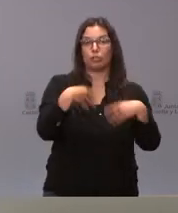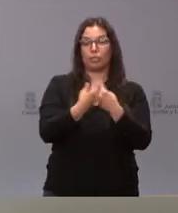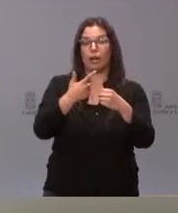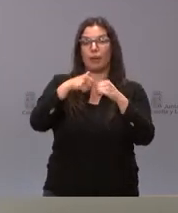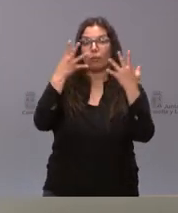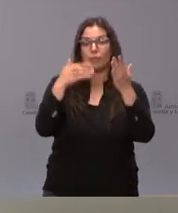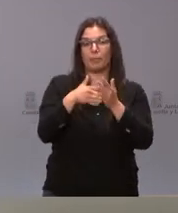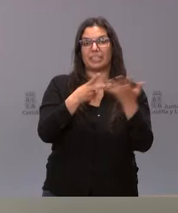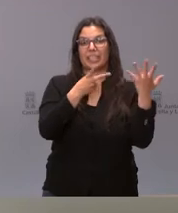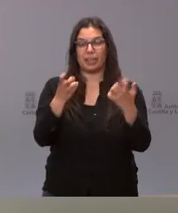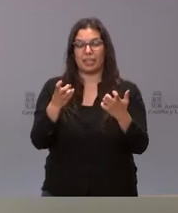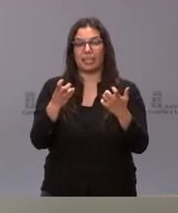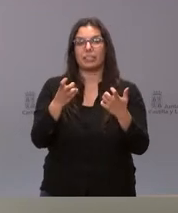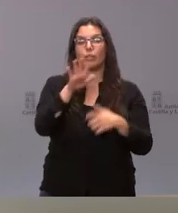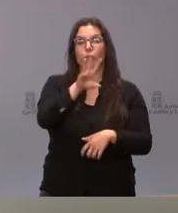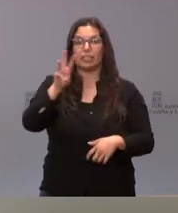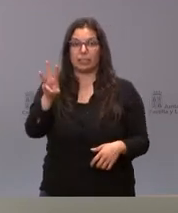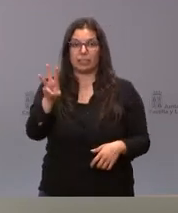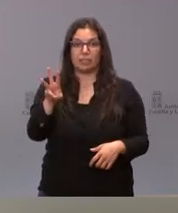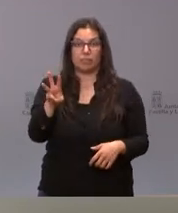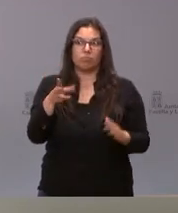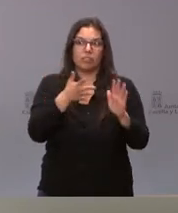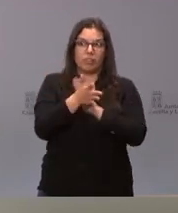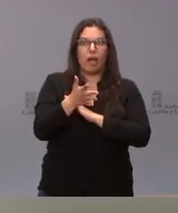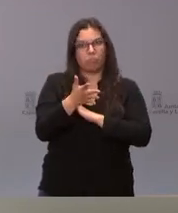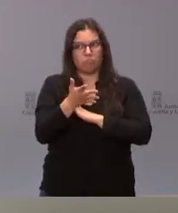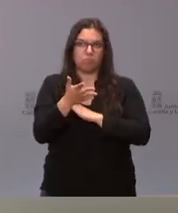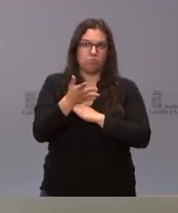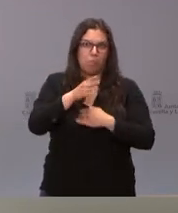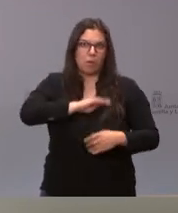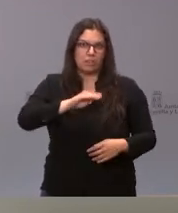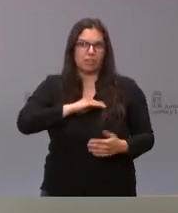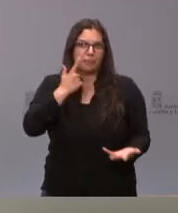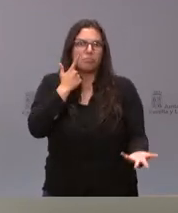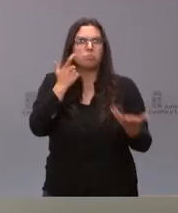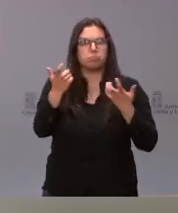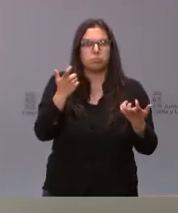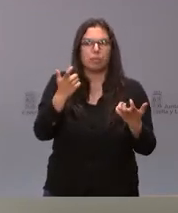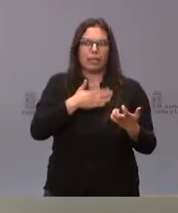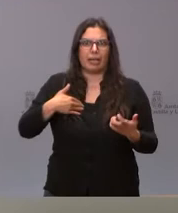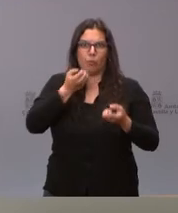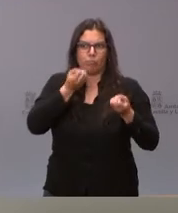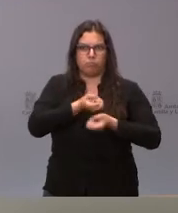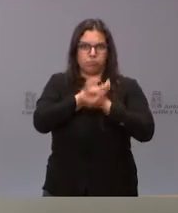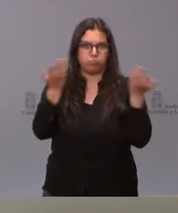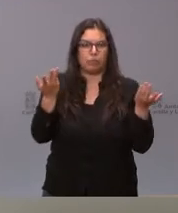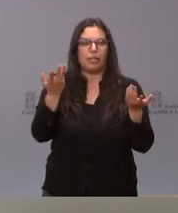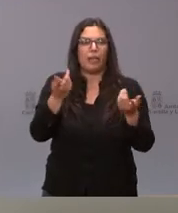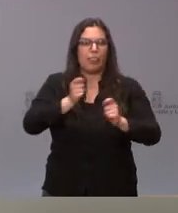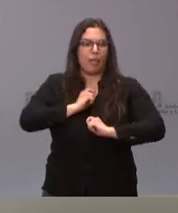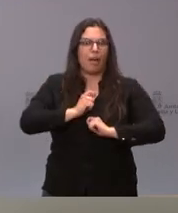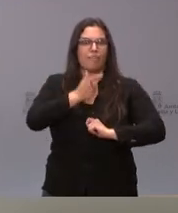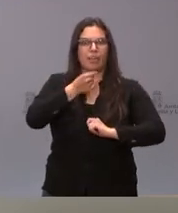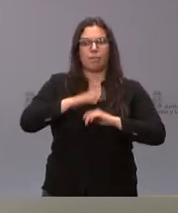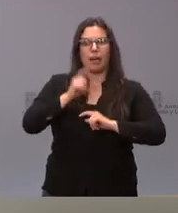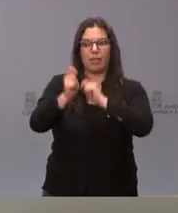son 9.753 que es un número relevante y notable que queremos poner de manifiesto y que lo que nos va a permitir es garantizar